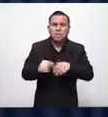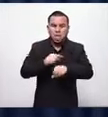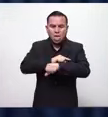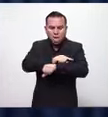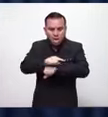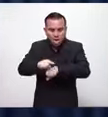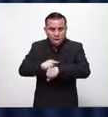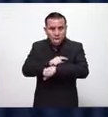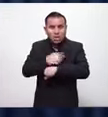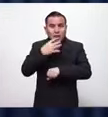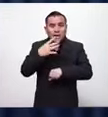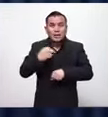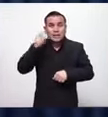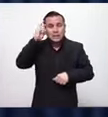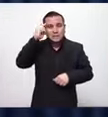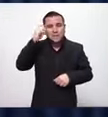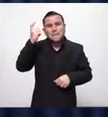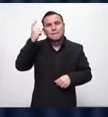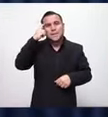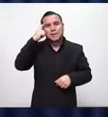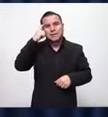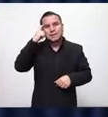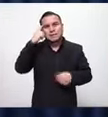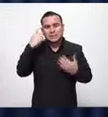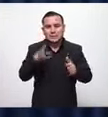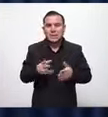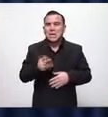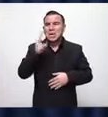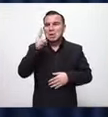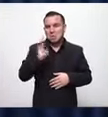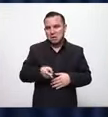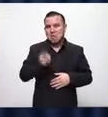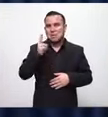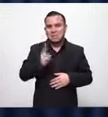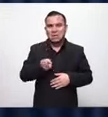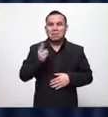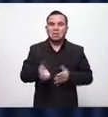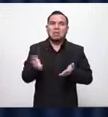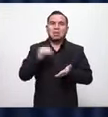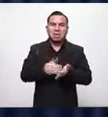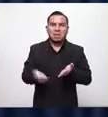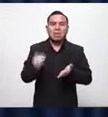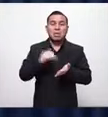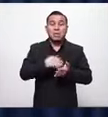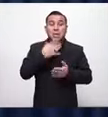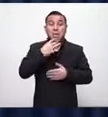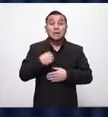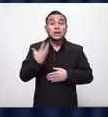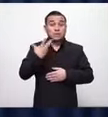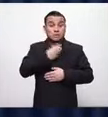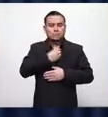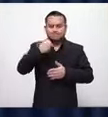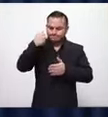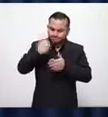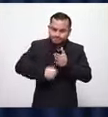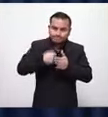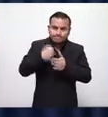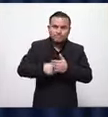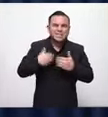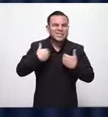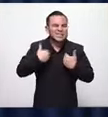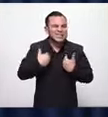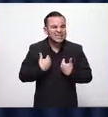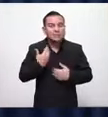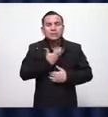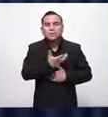aunque esa pareciera ser una frase trillada o una frase repetida pero lo hemos hecho. Estamos agotados todos.